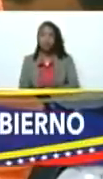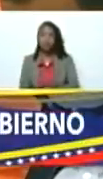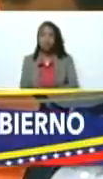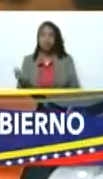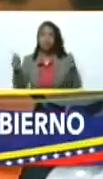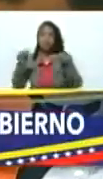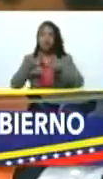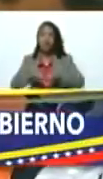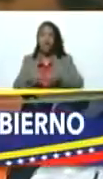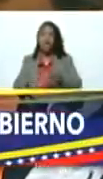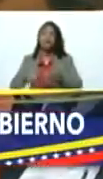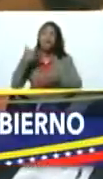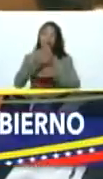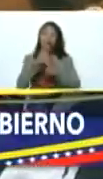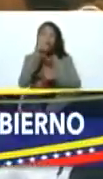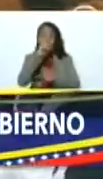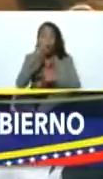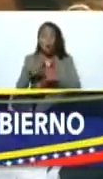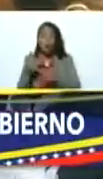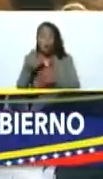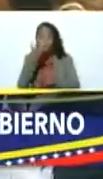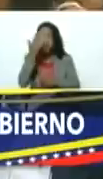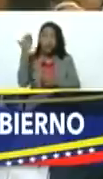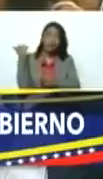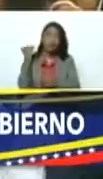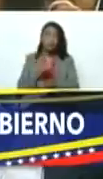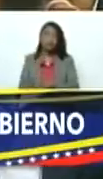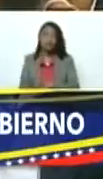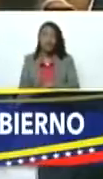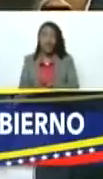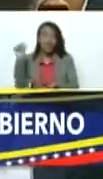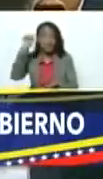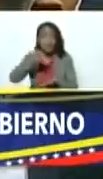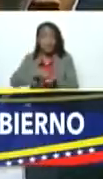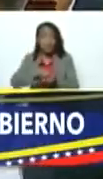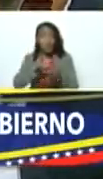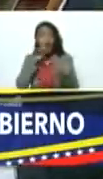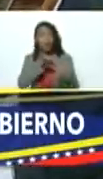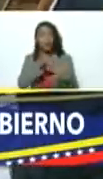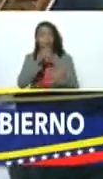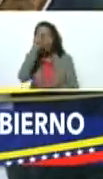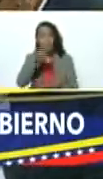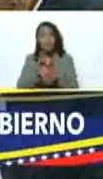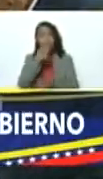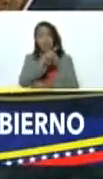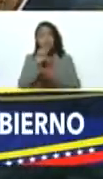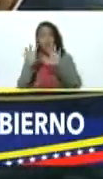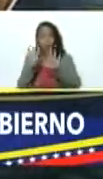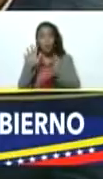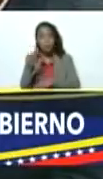y luego hace unos años atrás en medio de la batalla del 2019 por allí